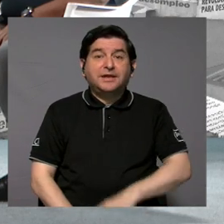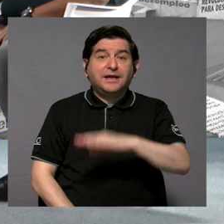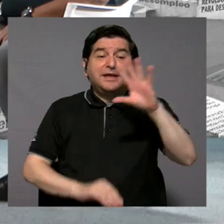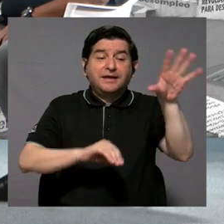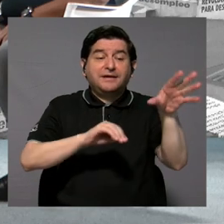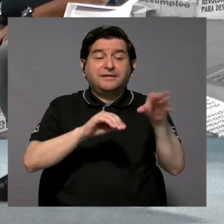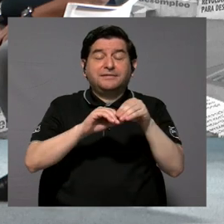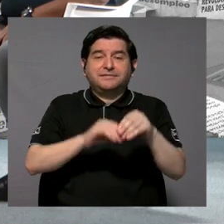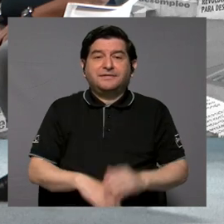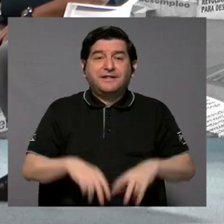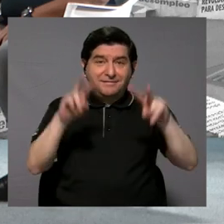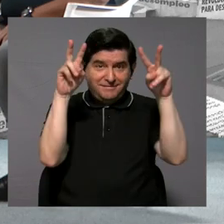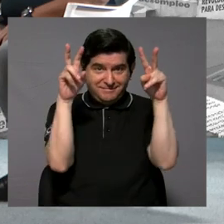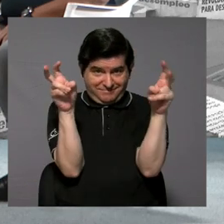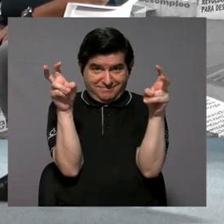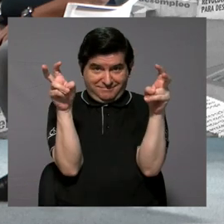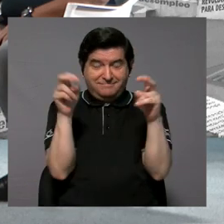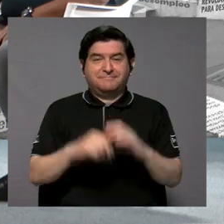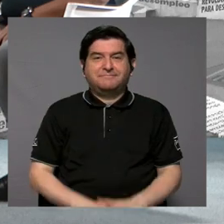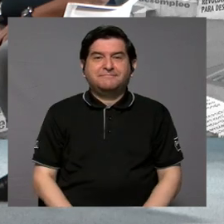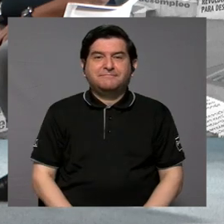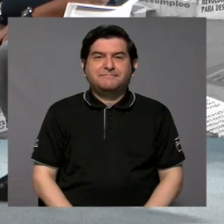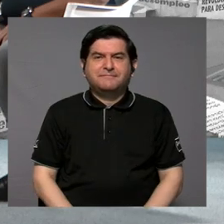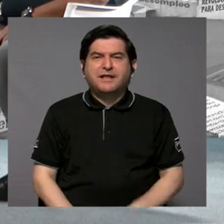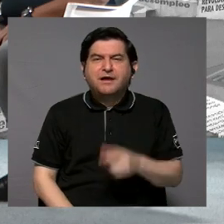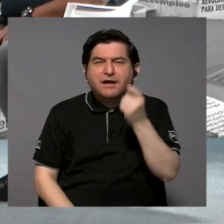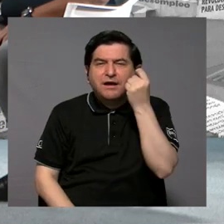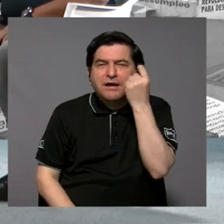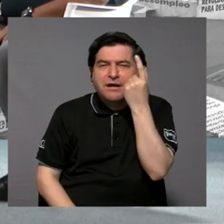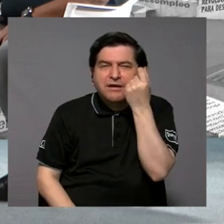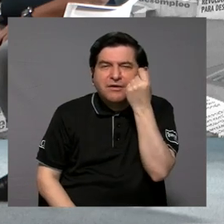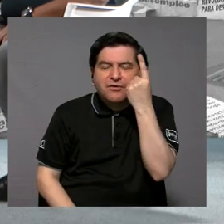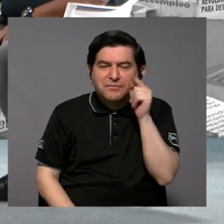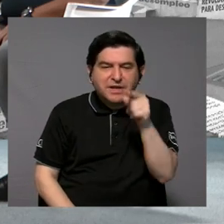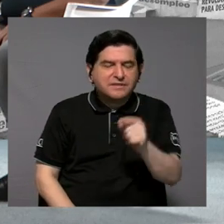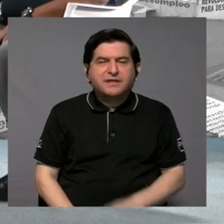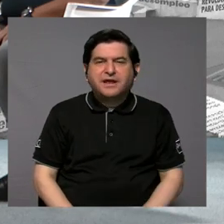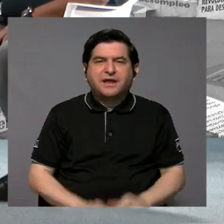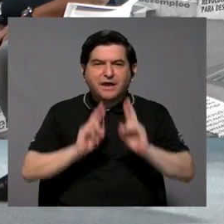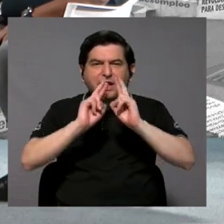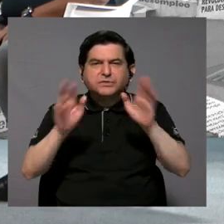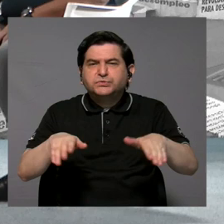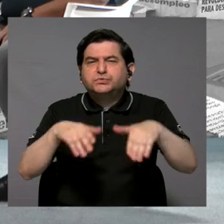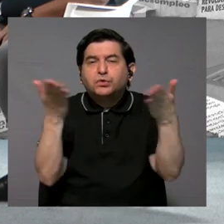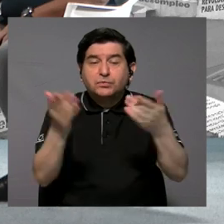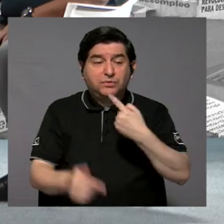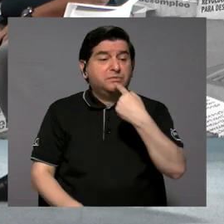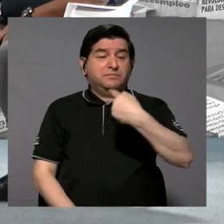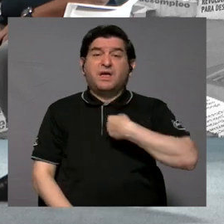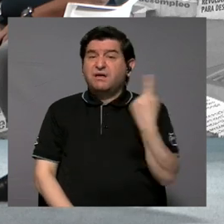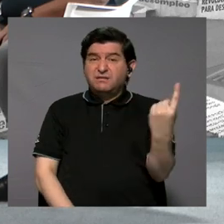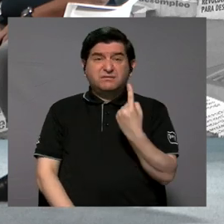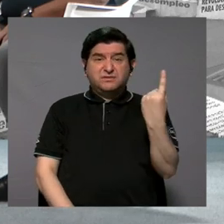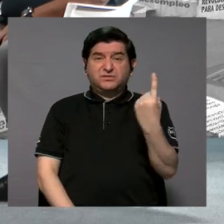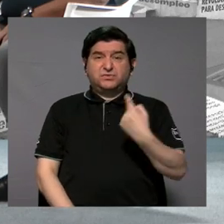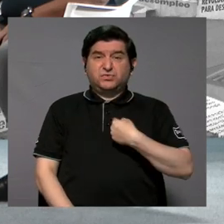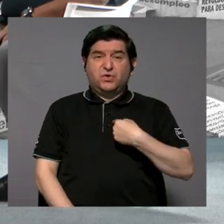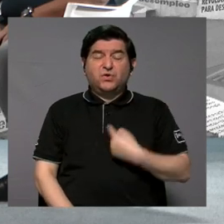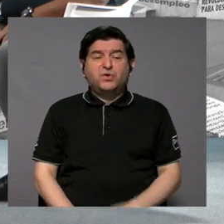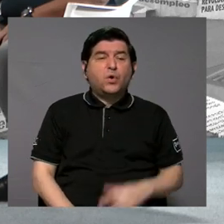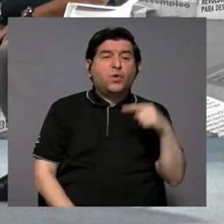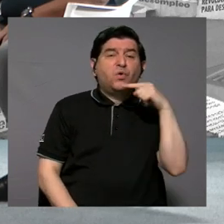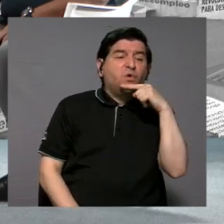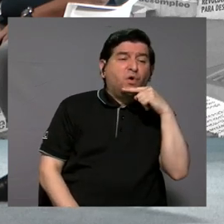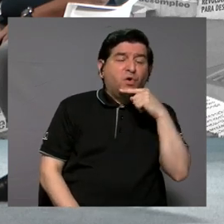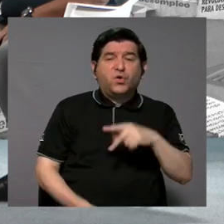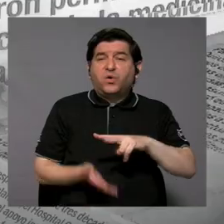y además hay un tema en torno a cómo interpretar los resultados, porque si a mí me dicen únicamente que estoy en rojo o